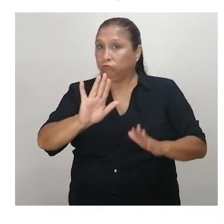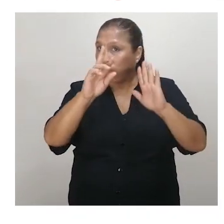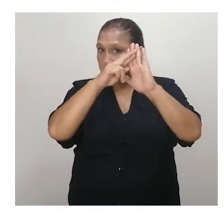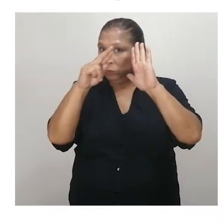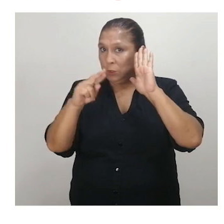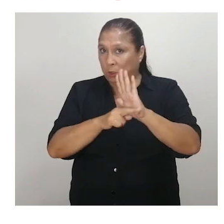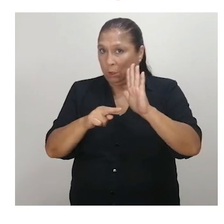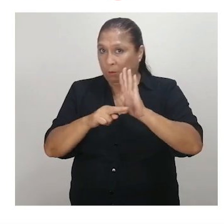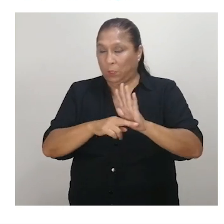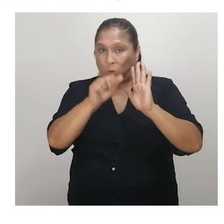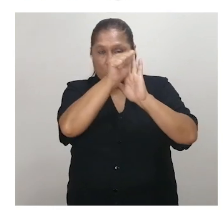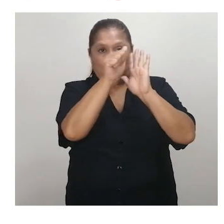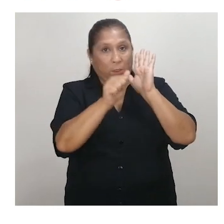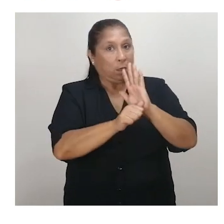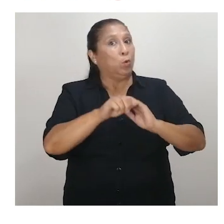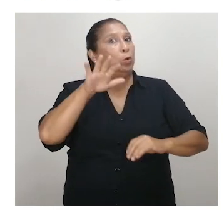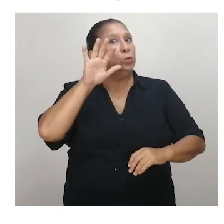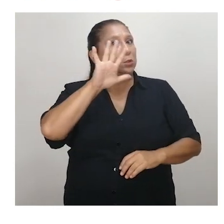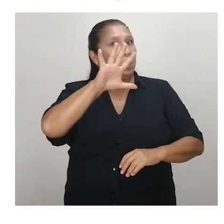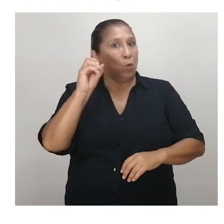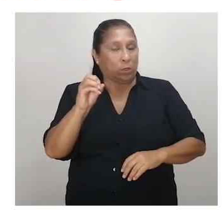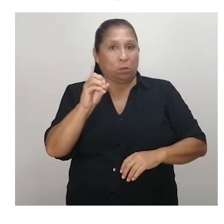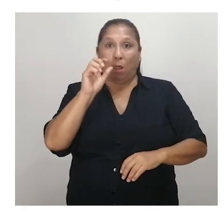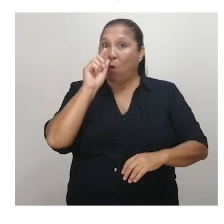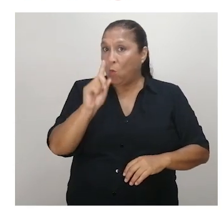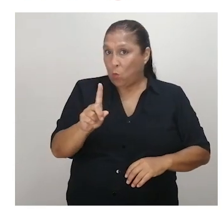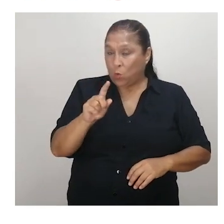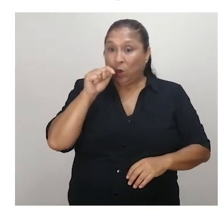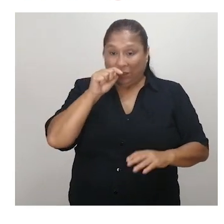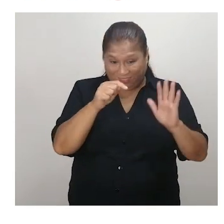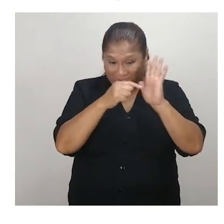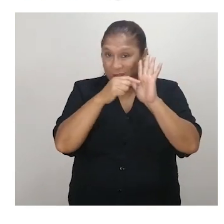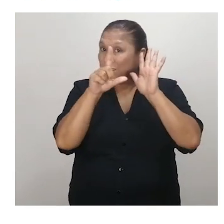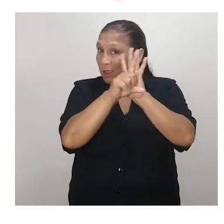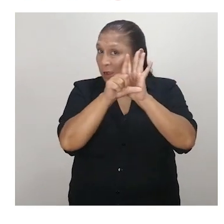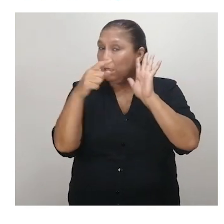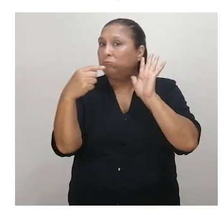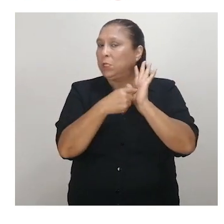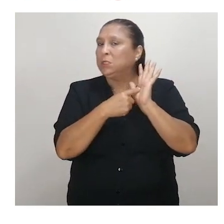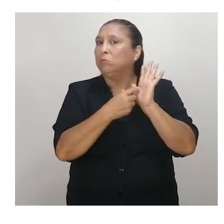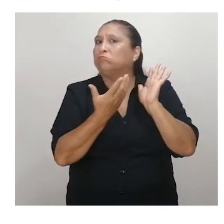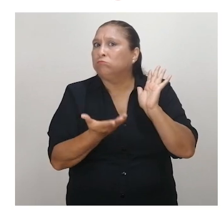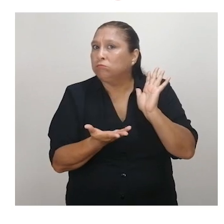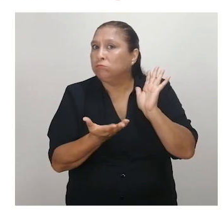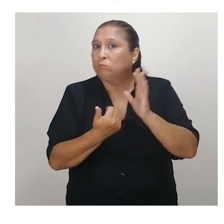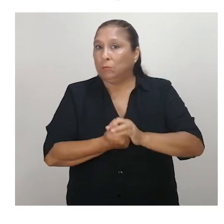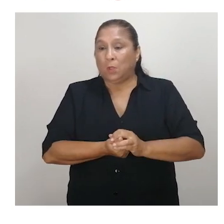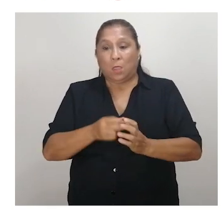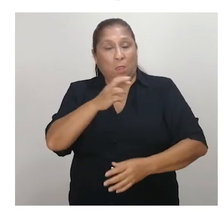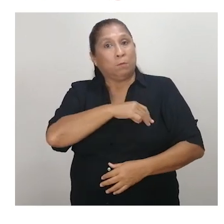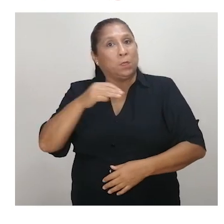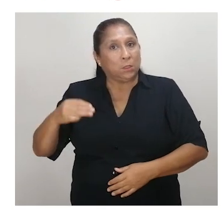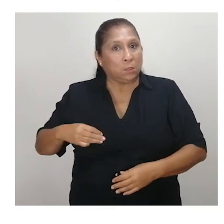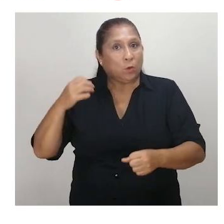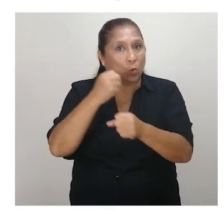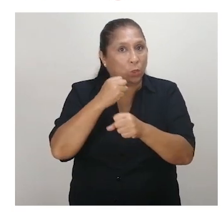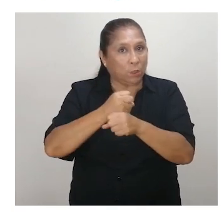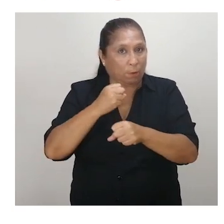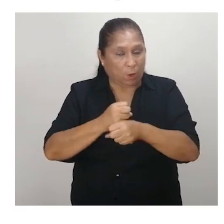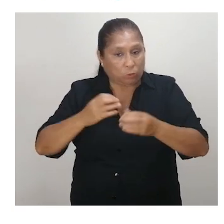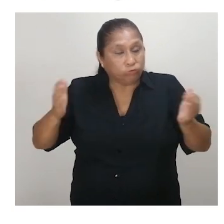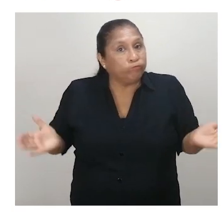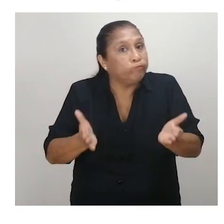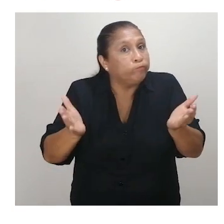y su Reglamento. El artículo 50, inciso 1 de esta ley establece lo siguiente. El Ministerio de